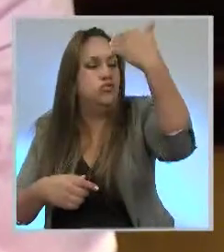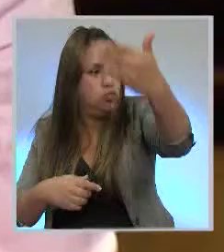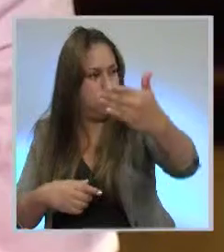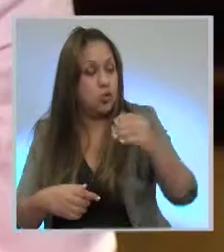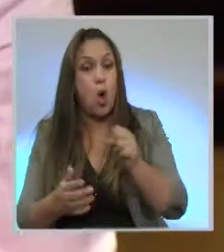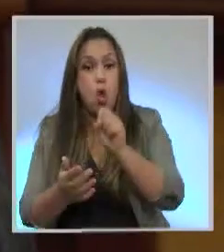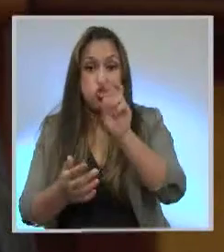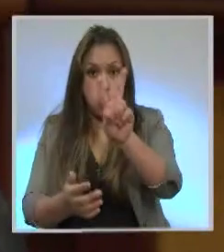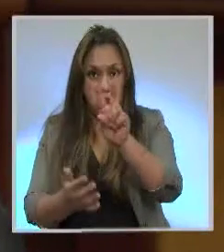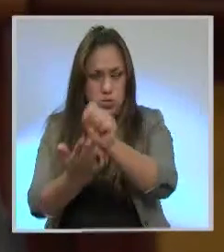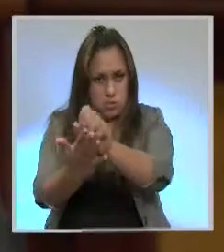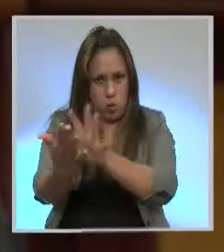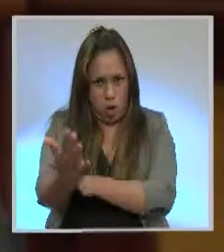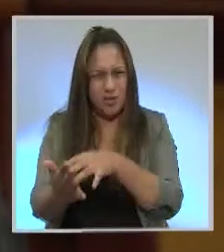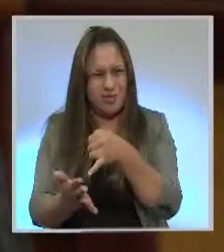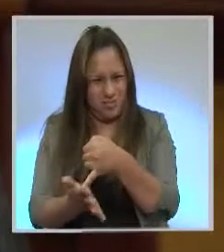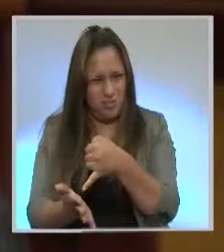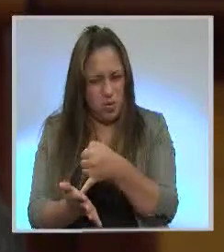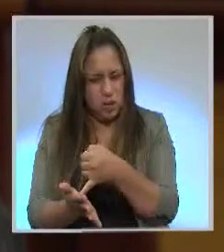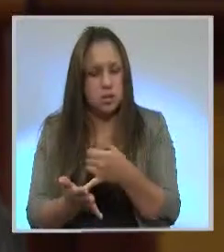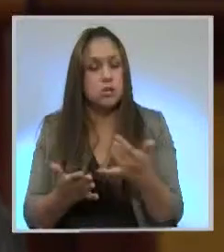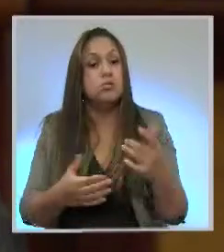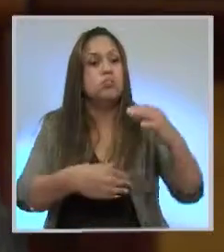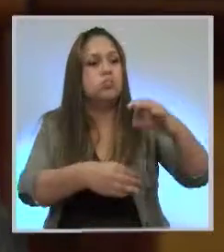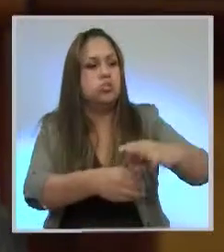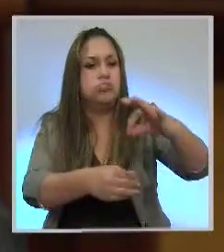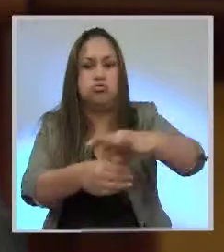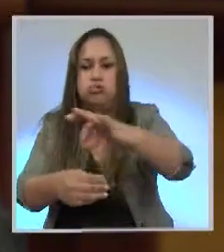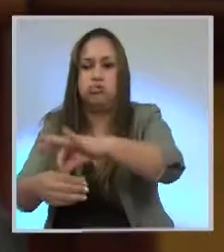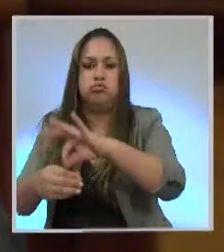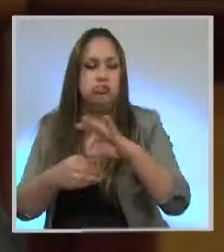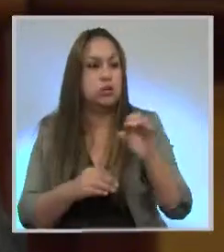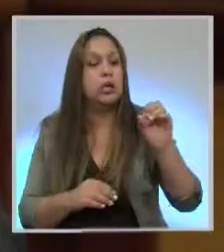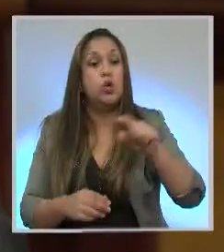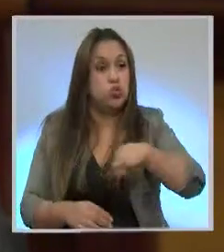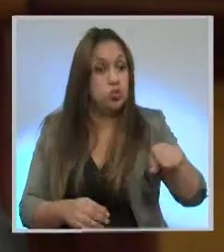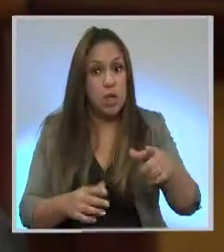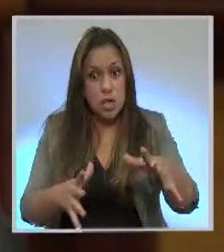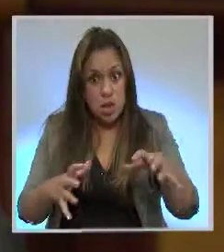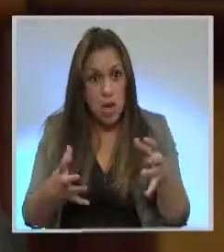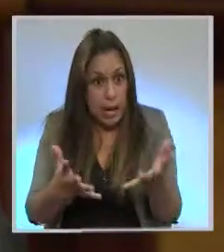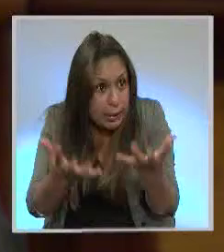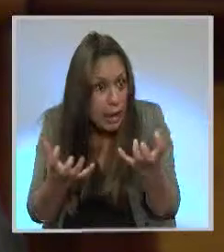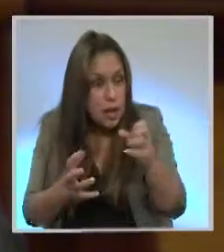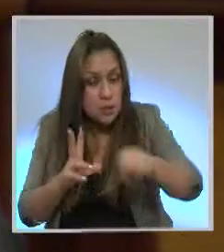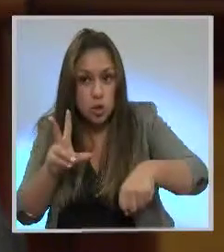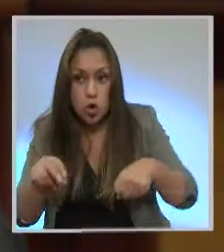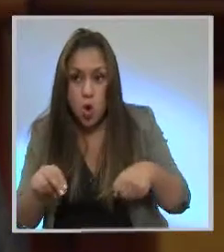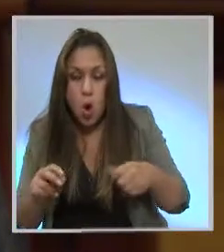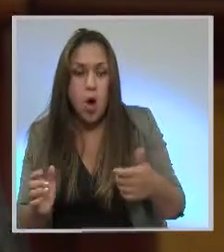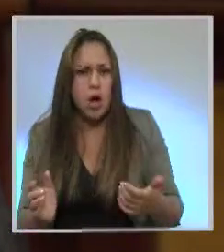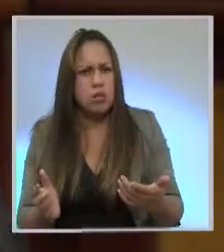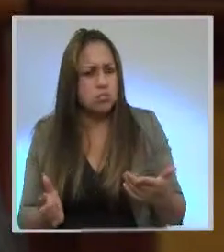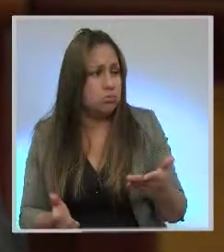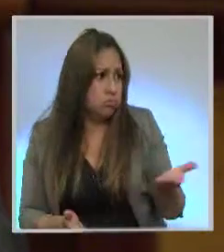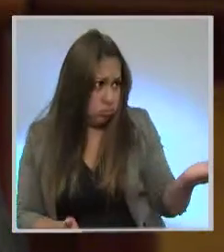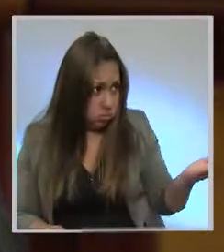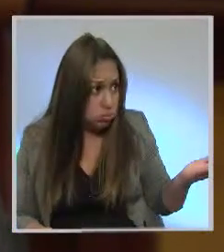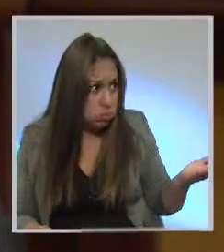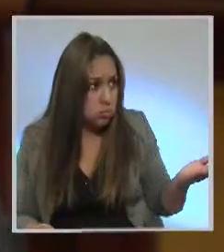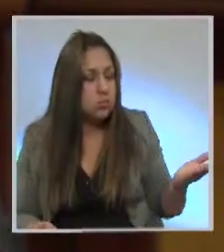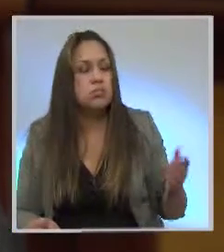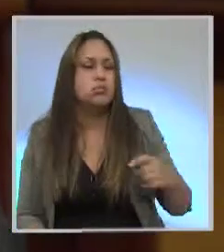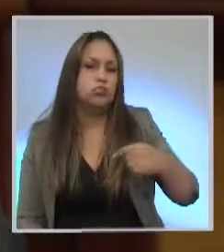temas particularmente? Me parece bien. El pueblo ecuatoriano debe ser consultado en temas de trascendencia nacional